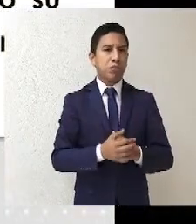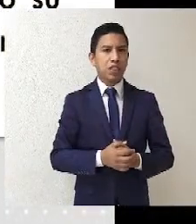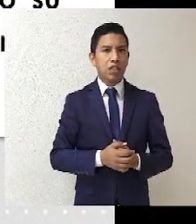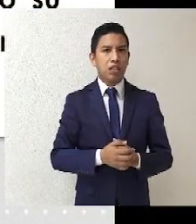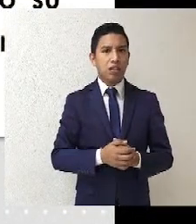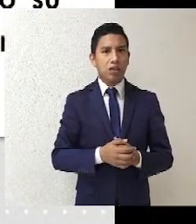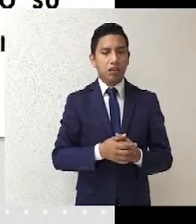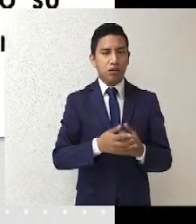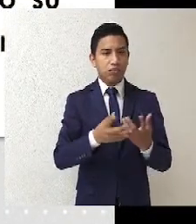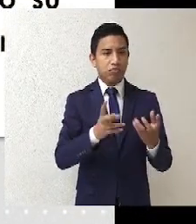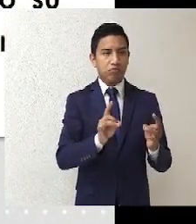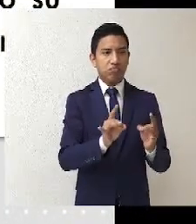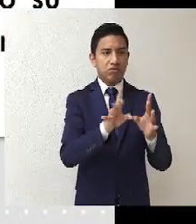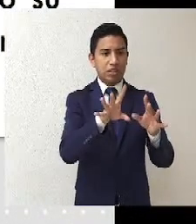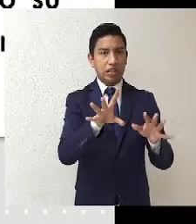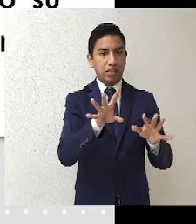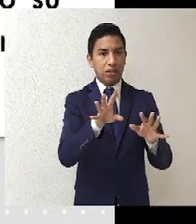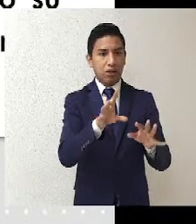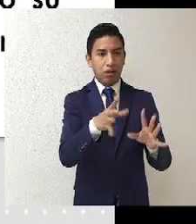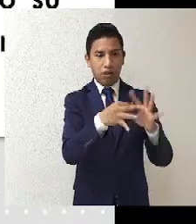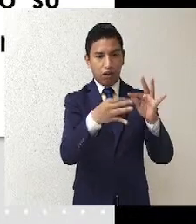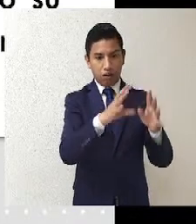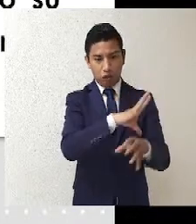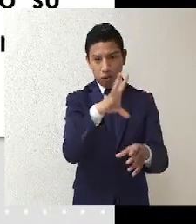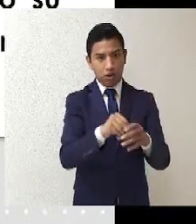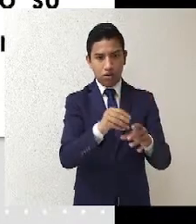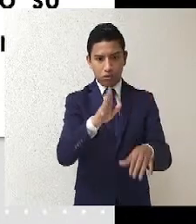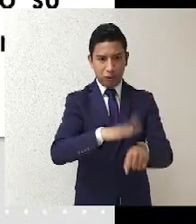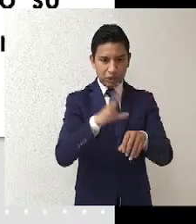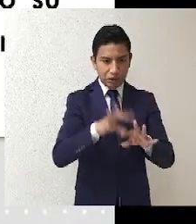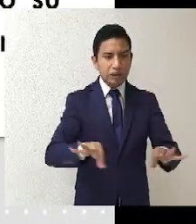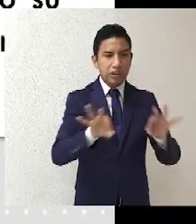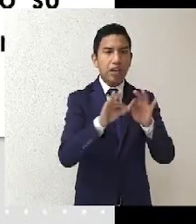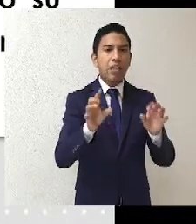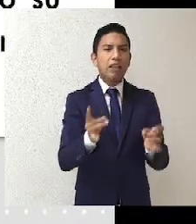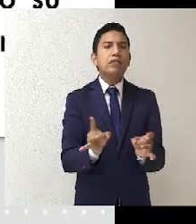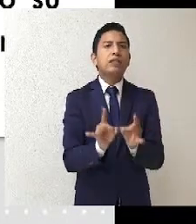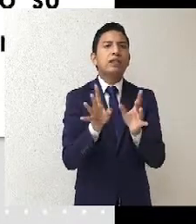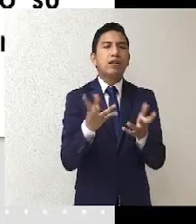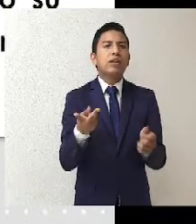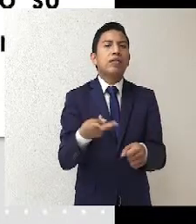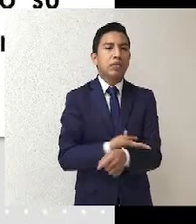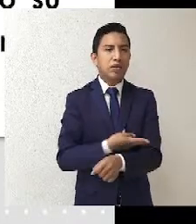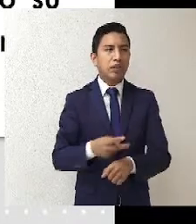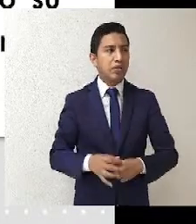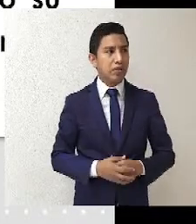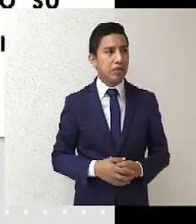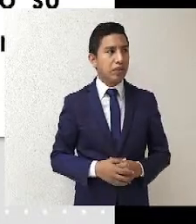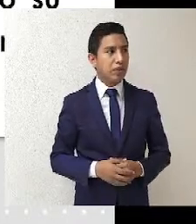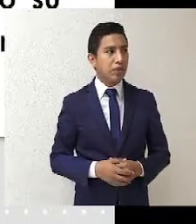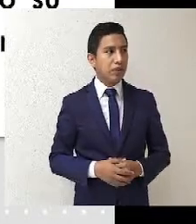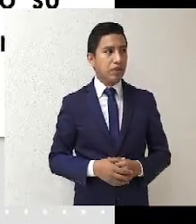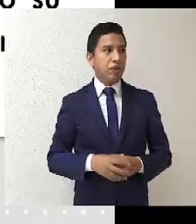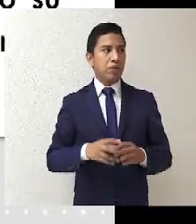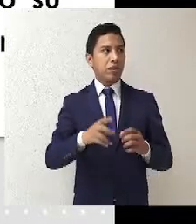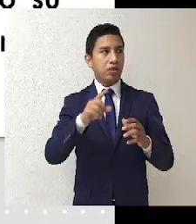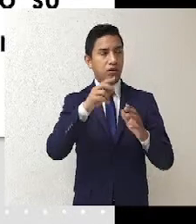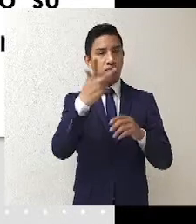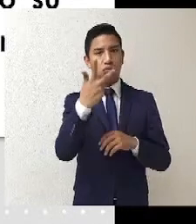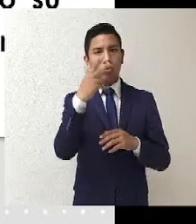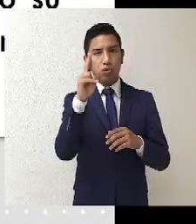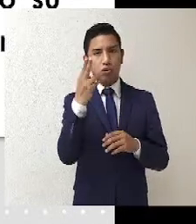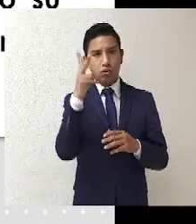entender mejor esta cuestión. El 8 de noviembre del año anterior, el CEN de Morena emitió la